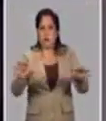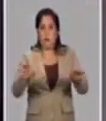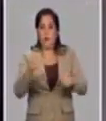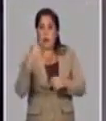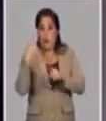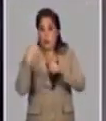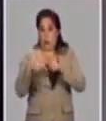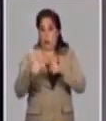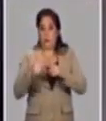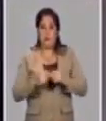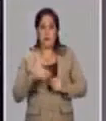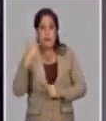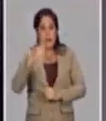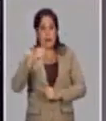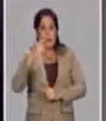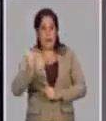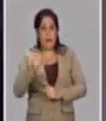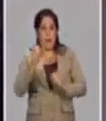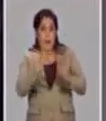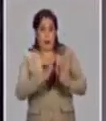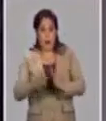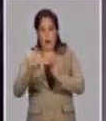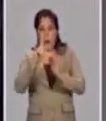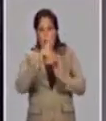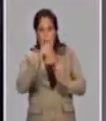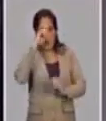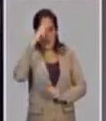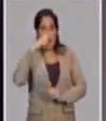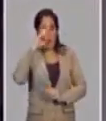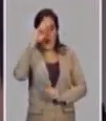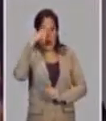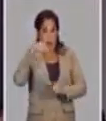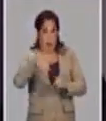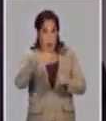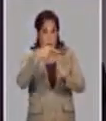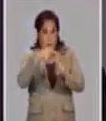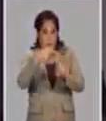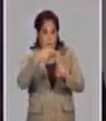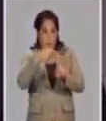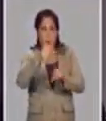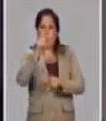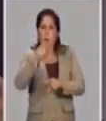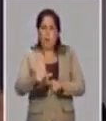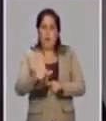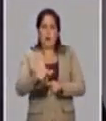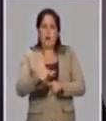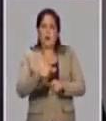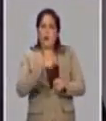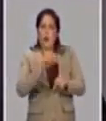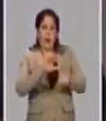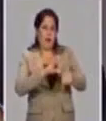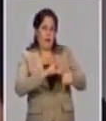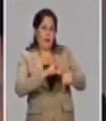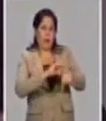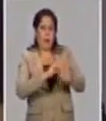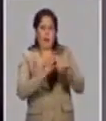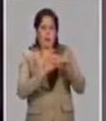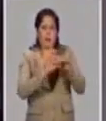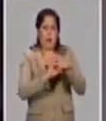publicación del ensayo clínico fase 1 con Soberana Plus en pacientes convalescientes fase 1.